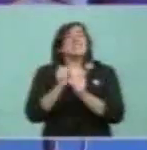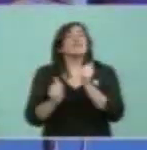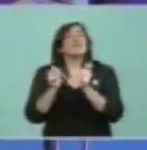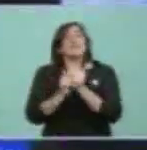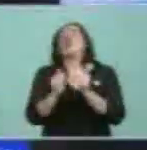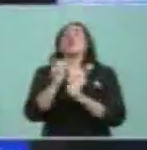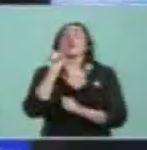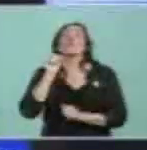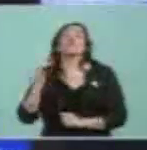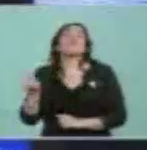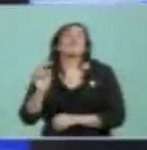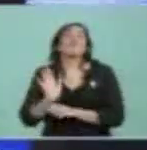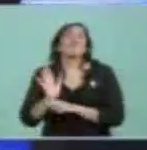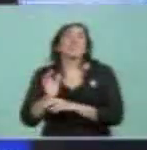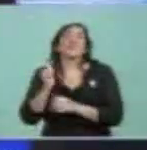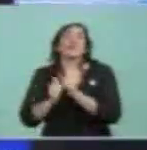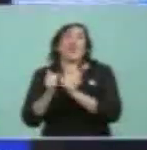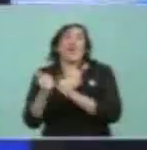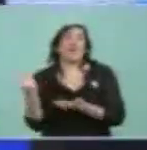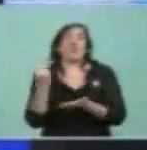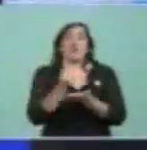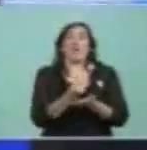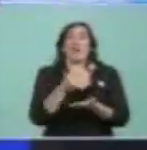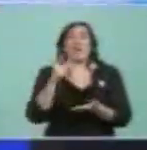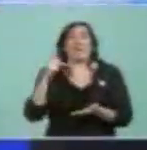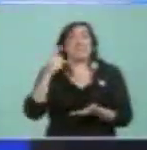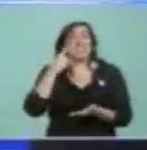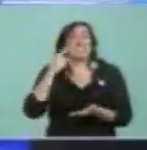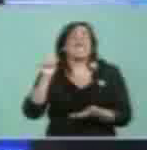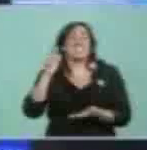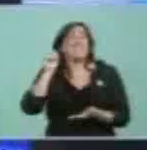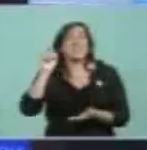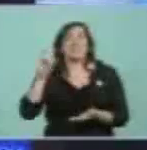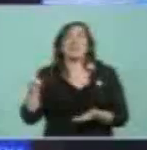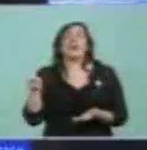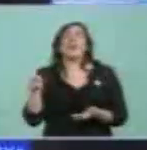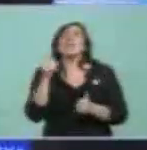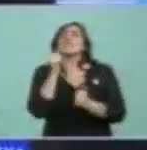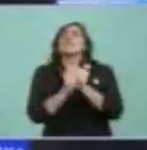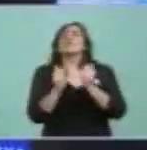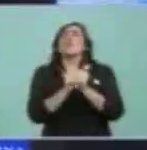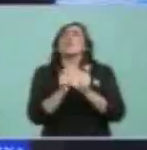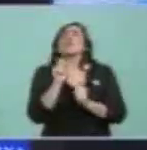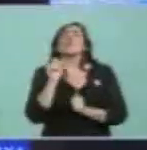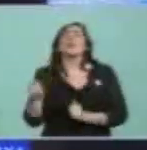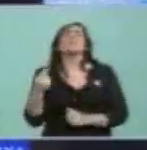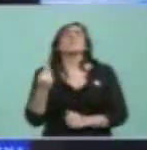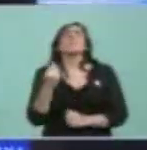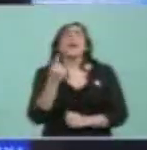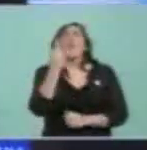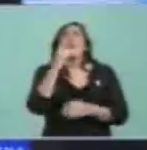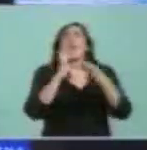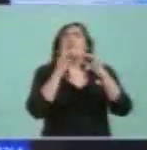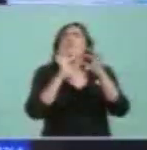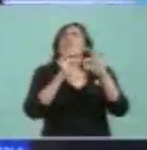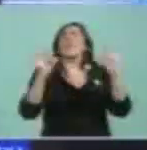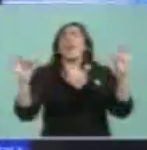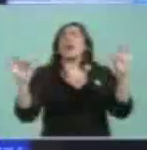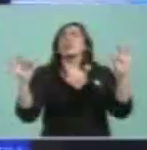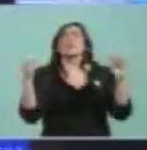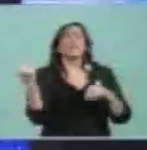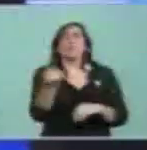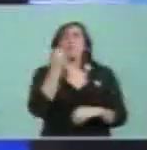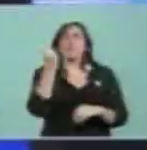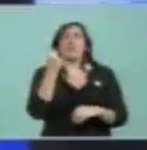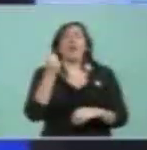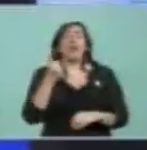que lo marcó de que no iba